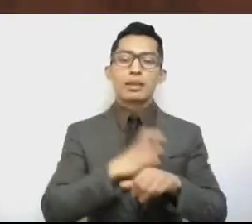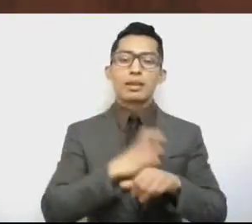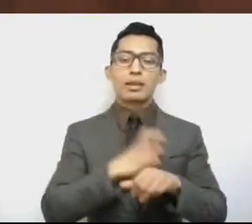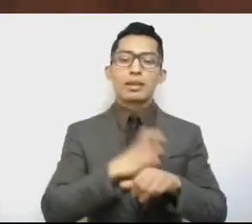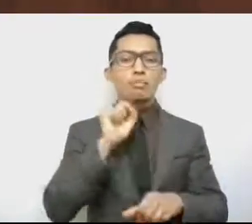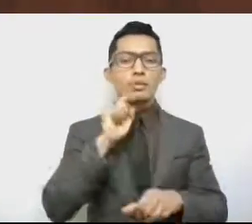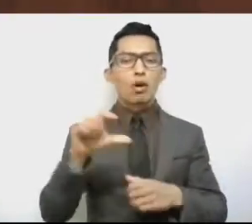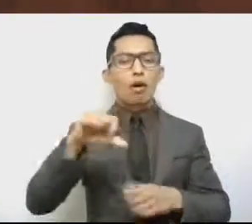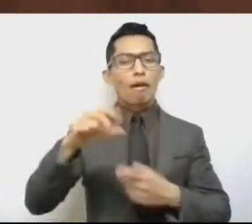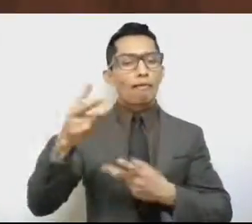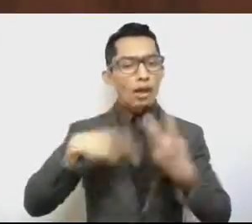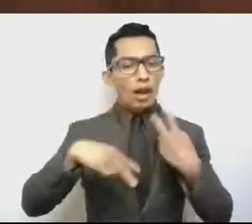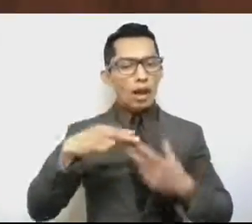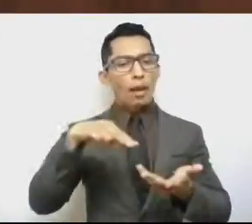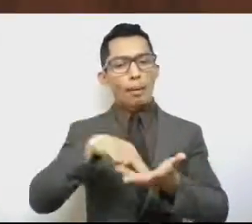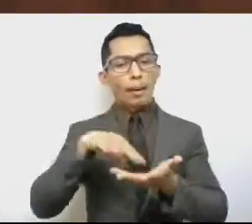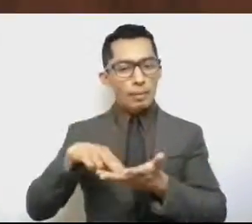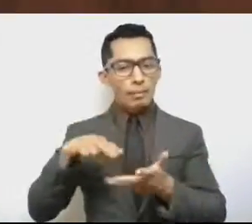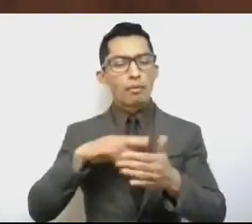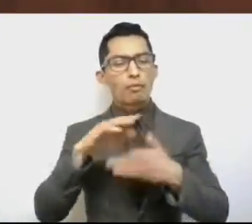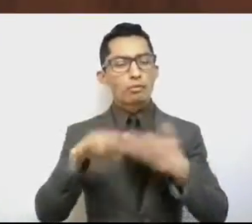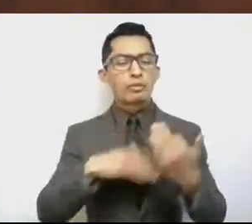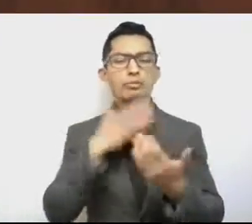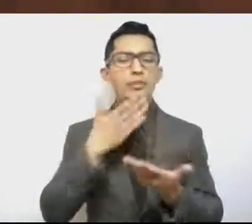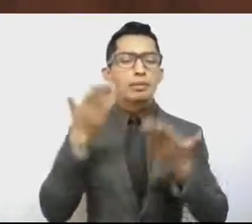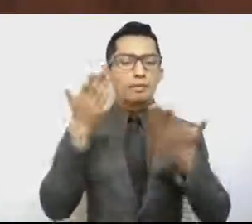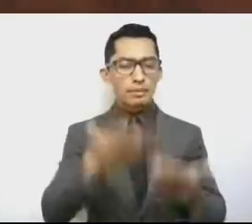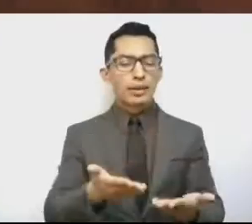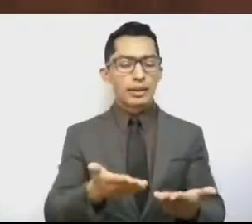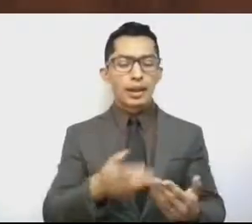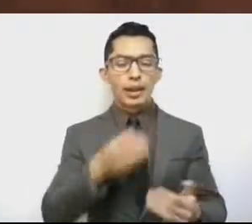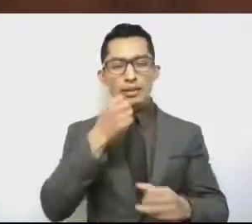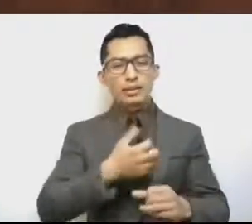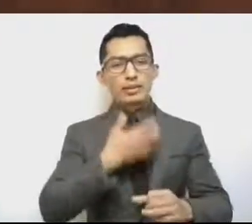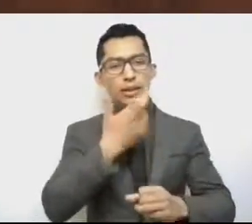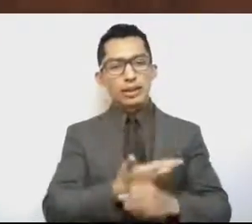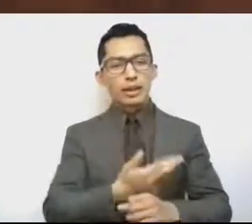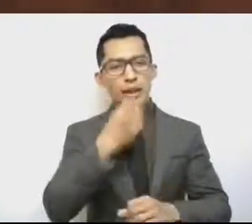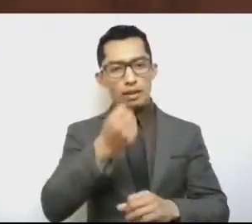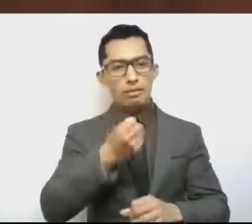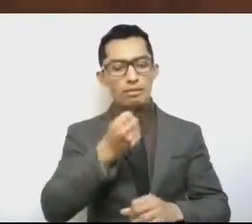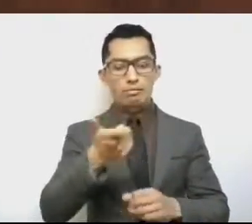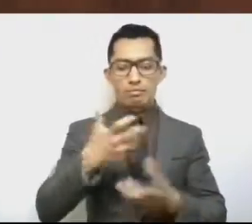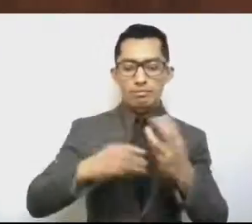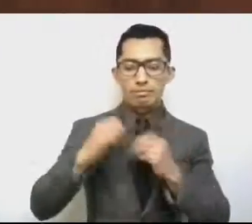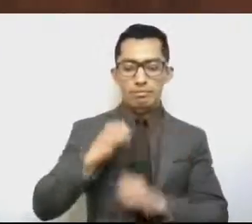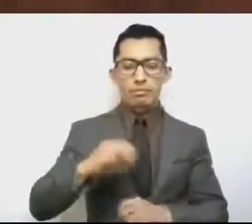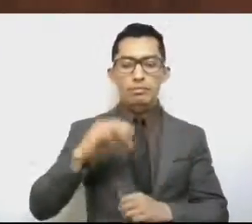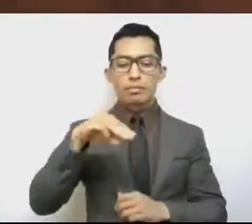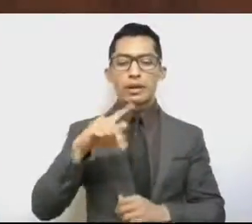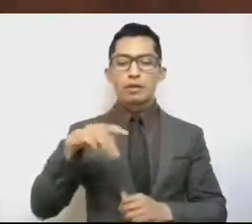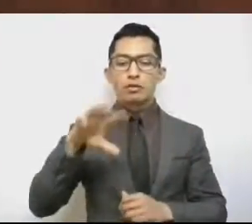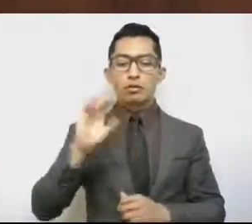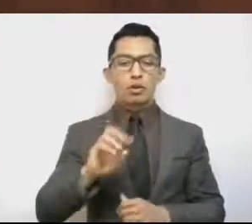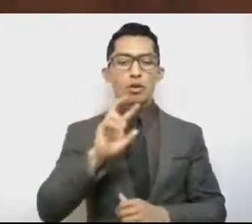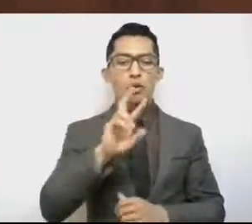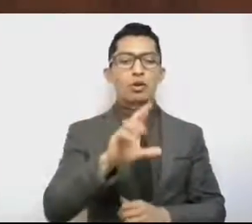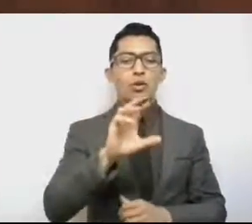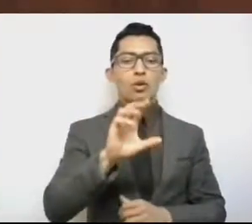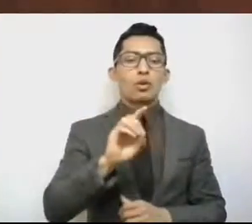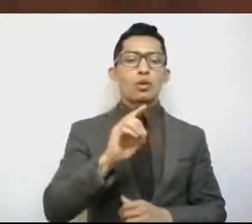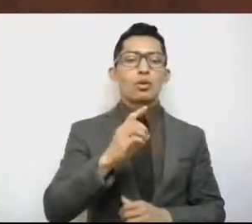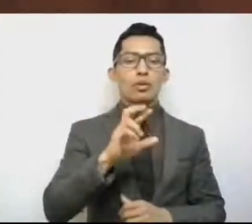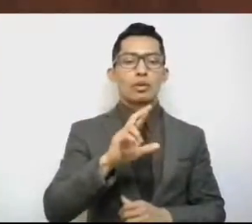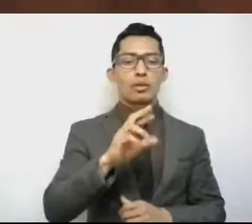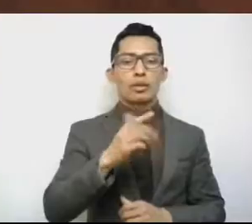acompañan, les doy la más cordial bienvenida, secretario de Finanzas, maestro Rodrigo Jarquelira, a